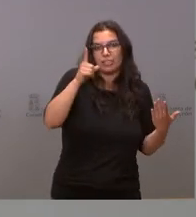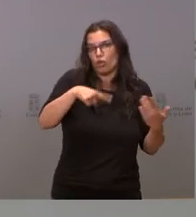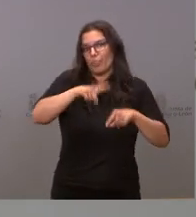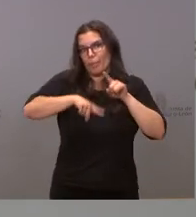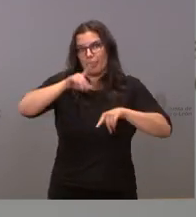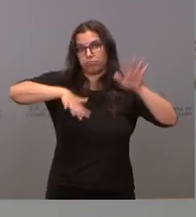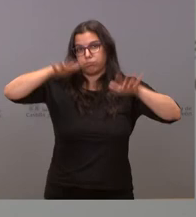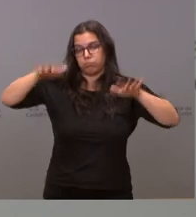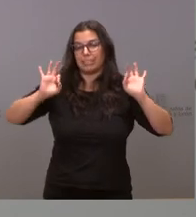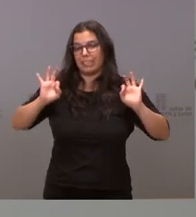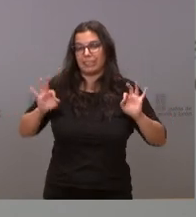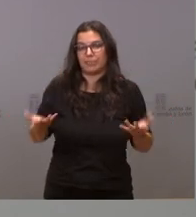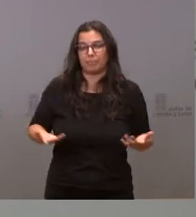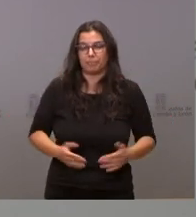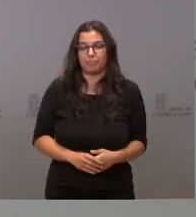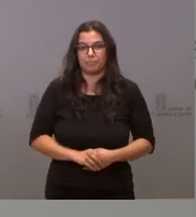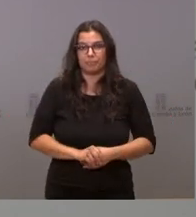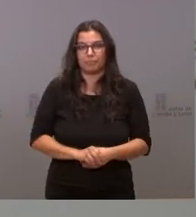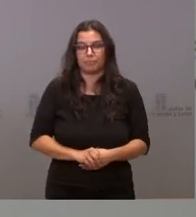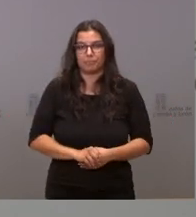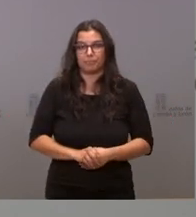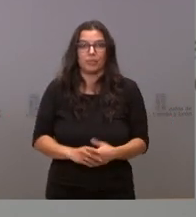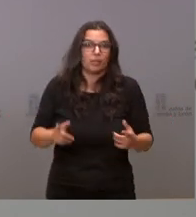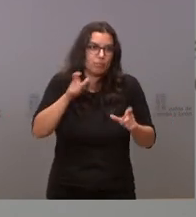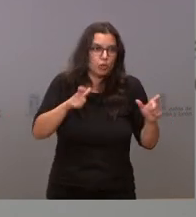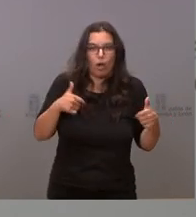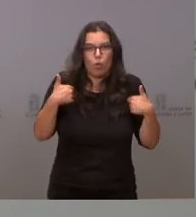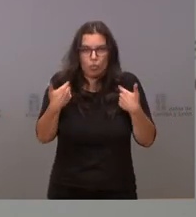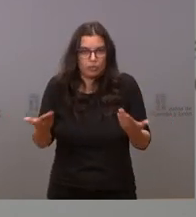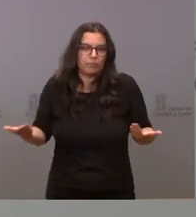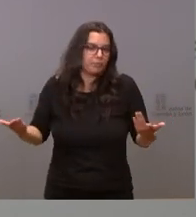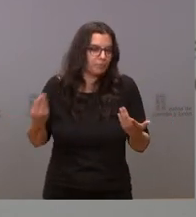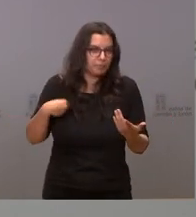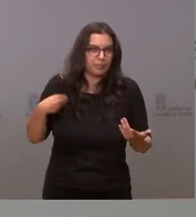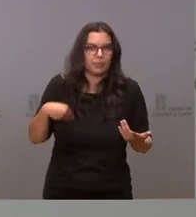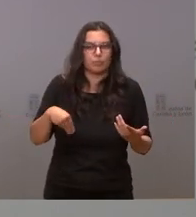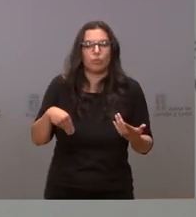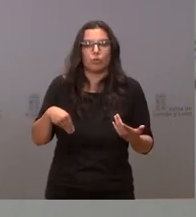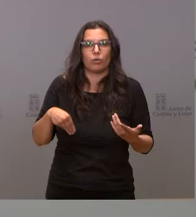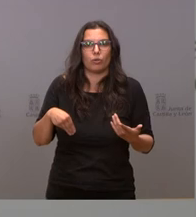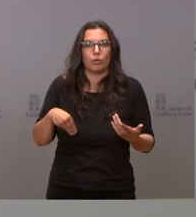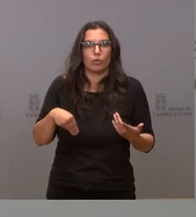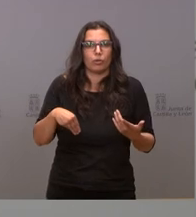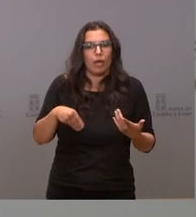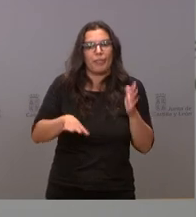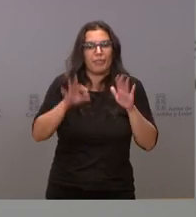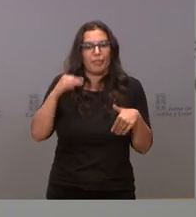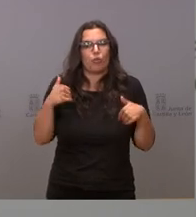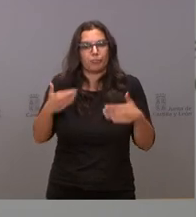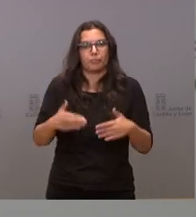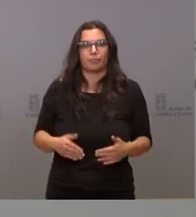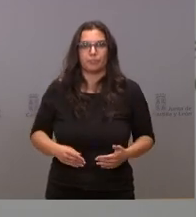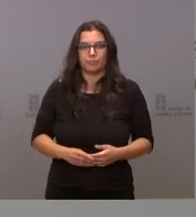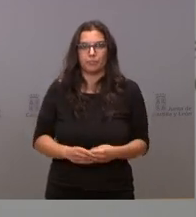que realiza cada una de las personas o donantes que han hecho como digo el ejercicio de ese uso